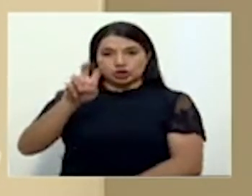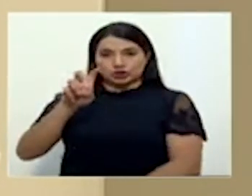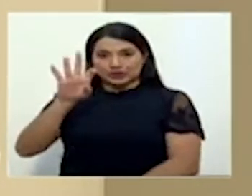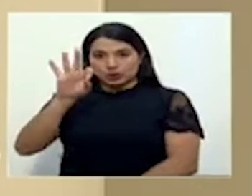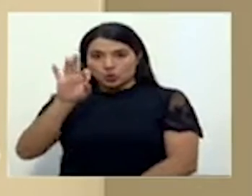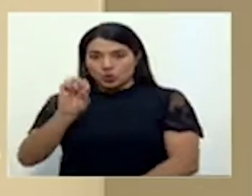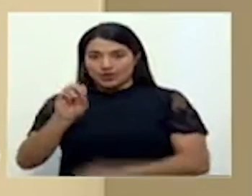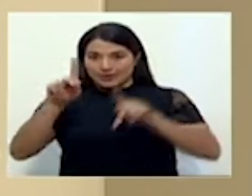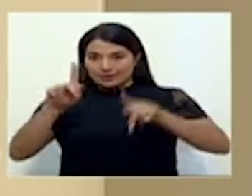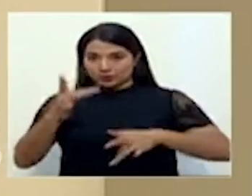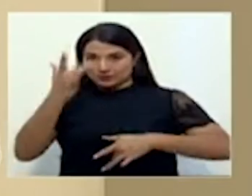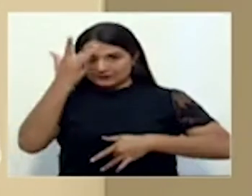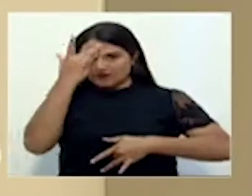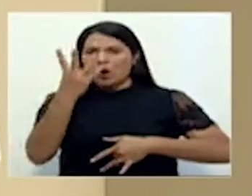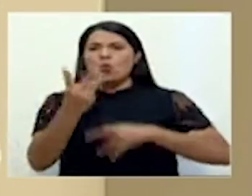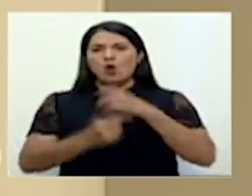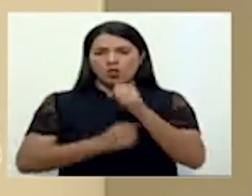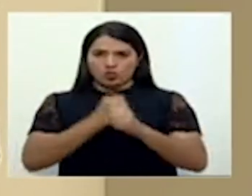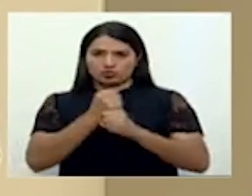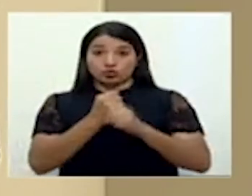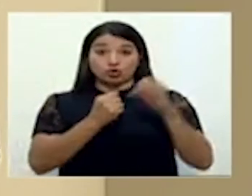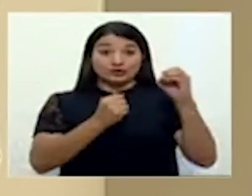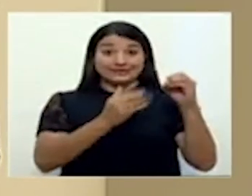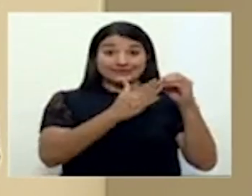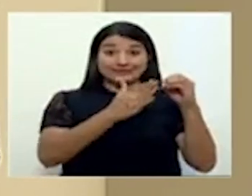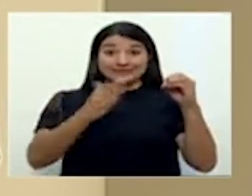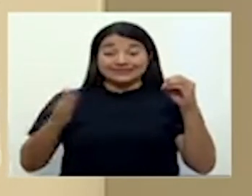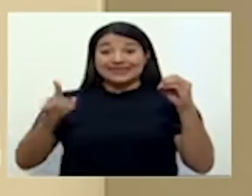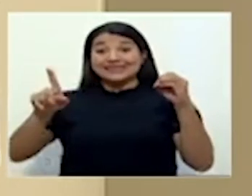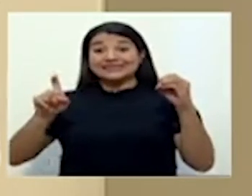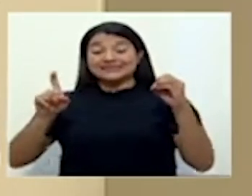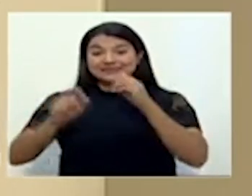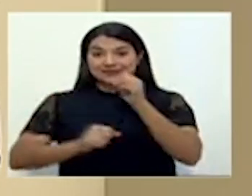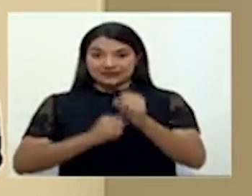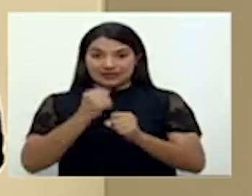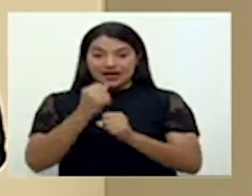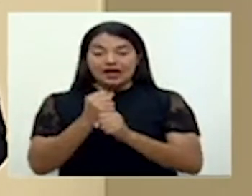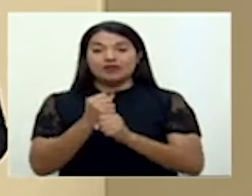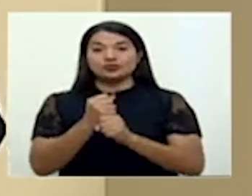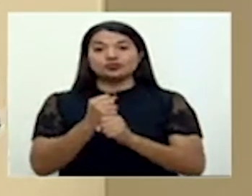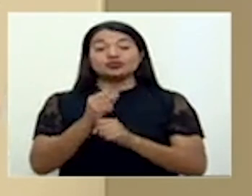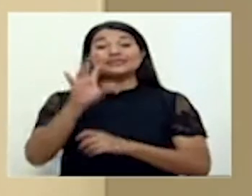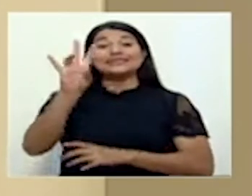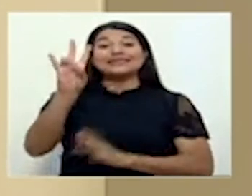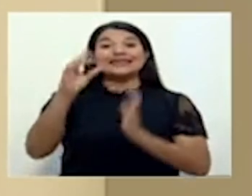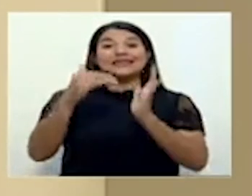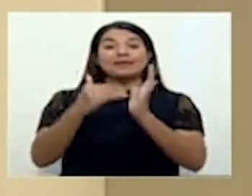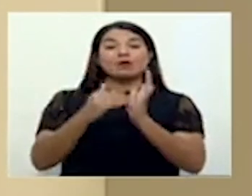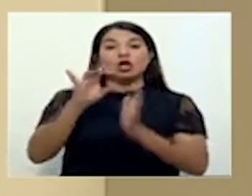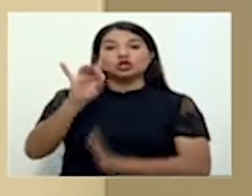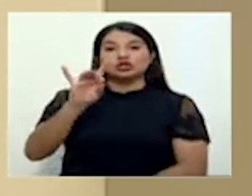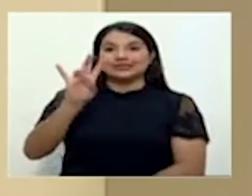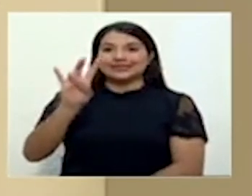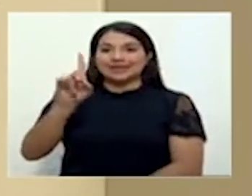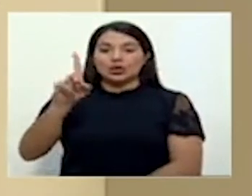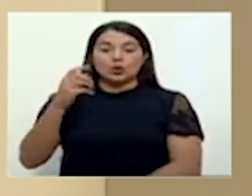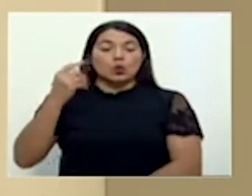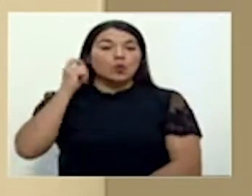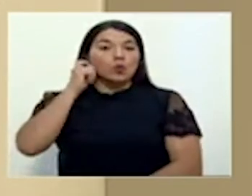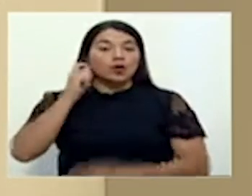confirmados con un rango de edad que va desde los 0 hasta los 100 años. Son 7.871 mujeres, 9